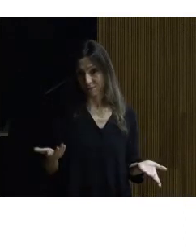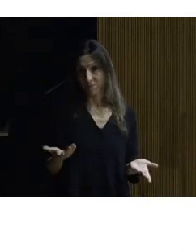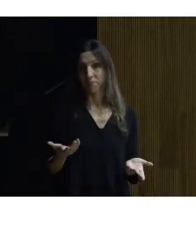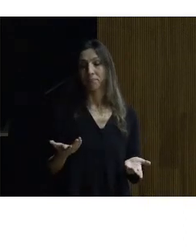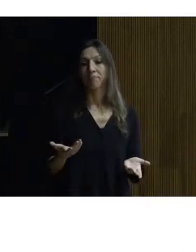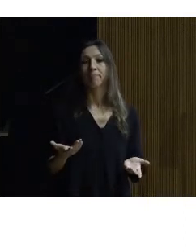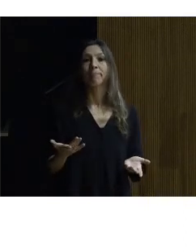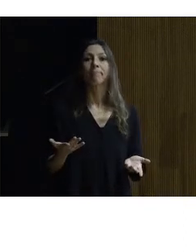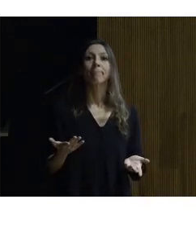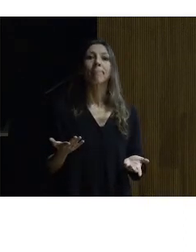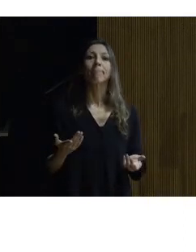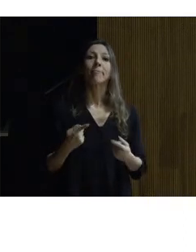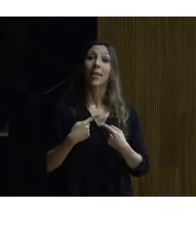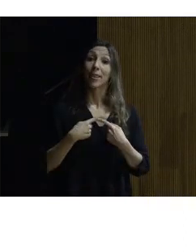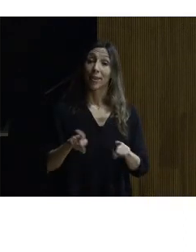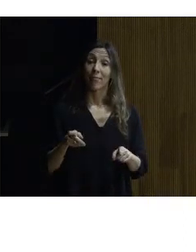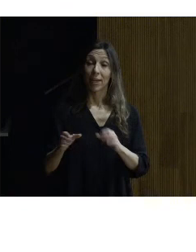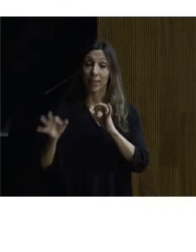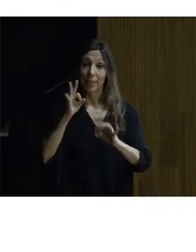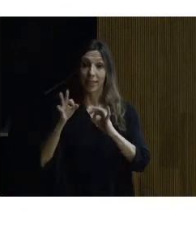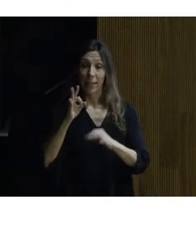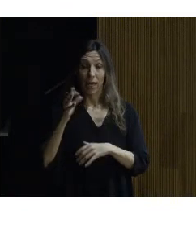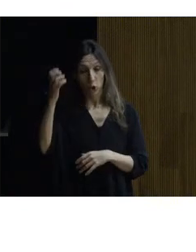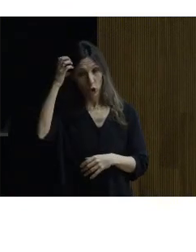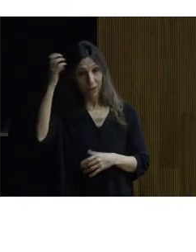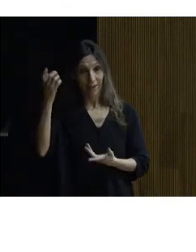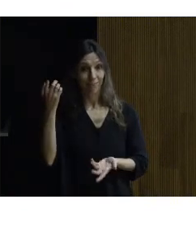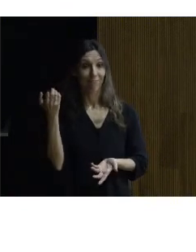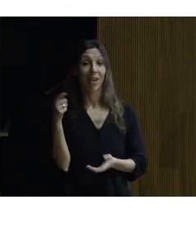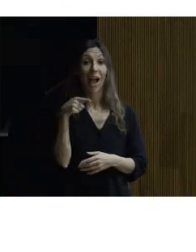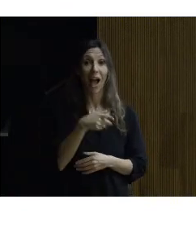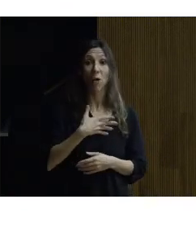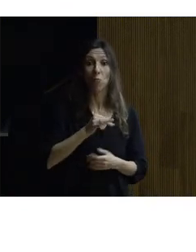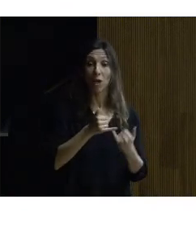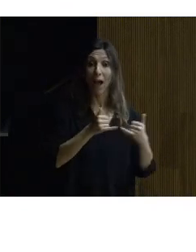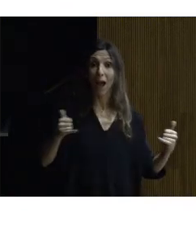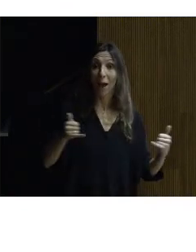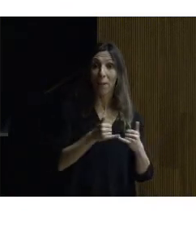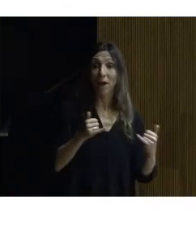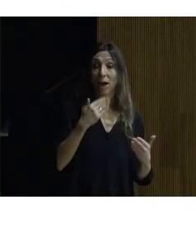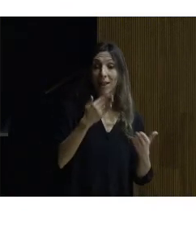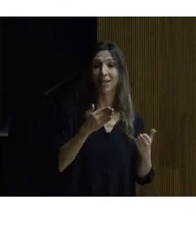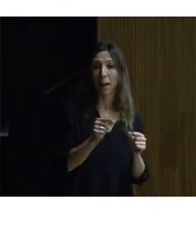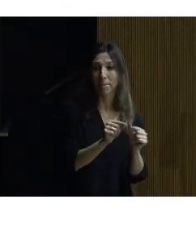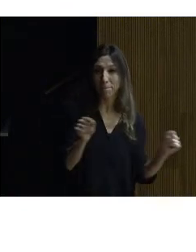diferencia de lo que ocurría en el teatro real aquí lo que se pudo es colocar el cableado por el perímetro de la nave